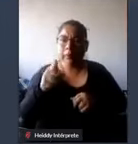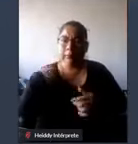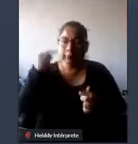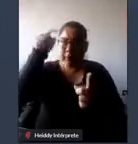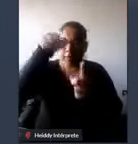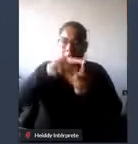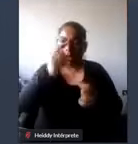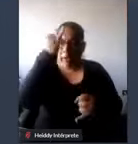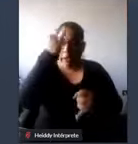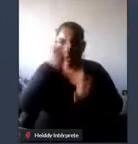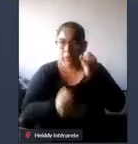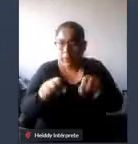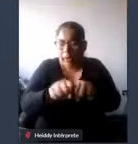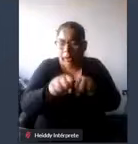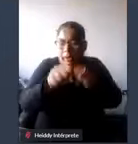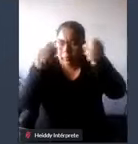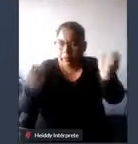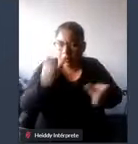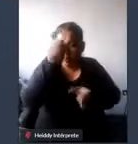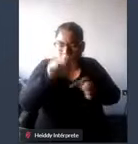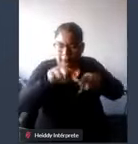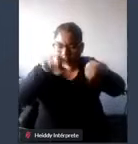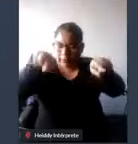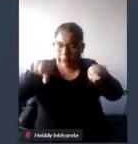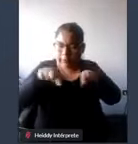a romper este círculo